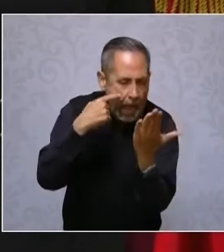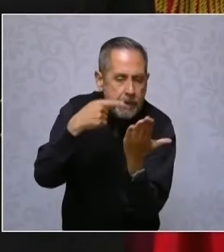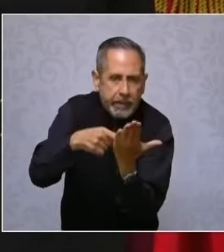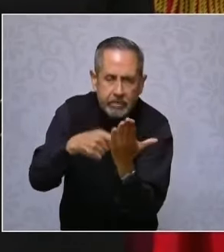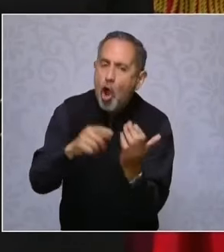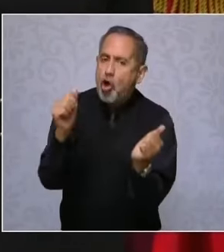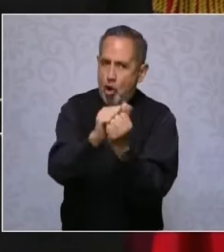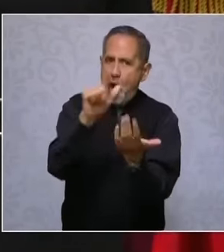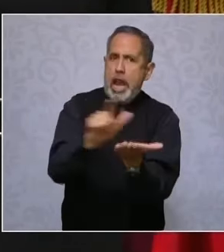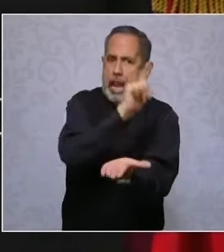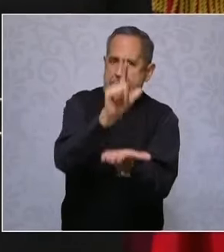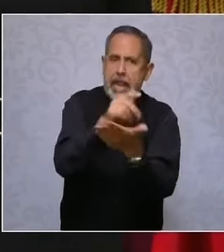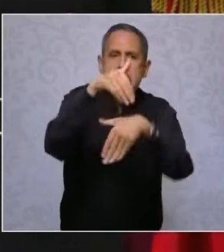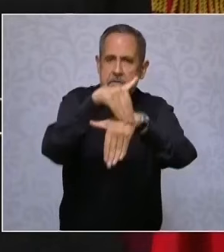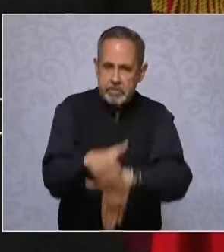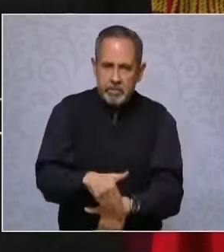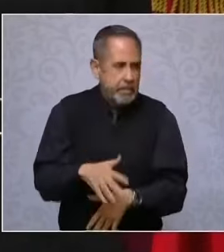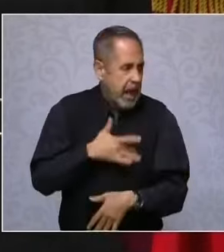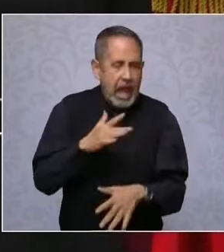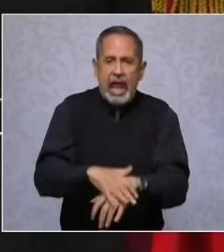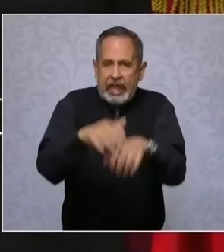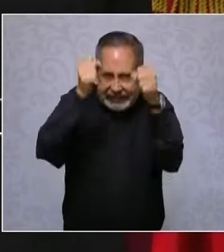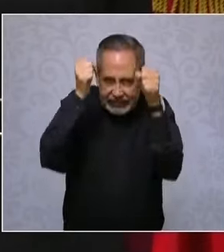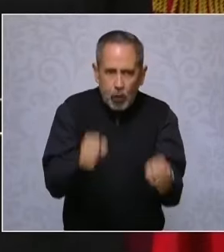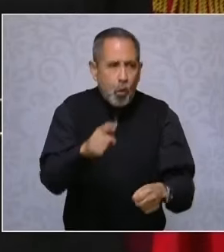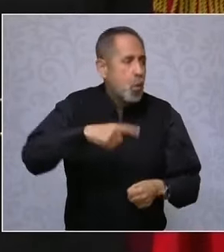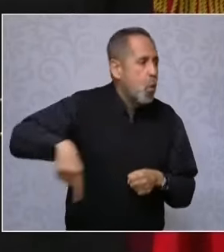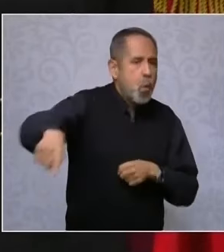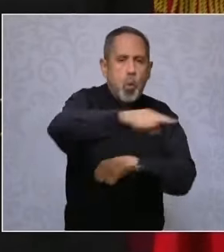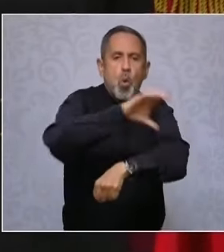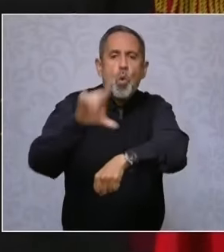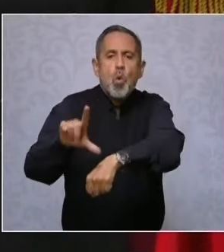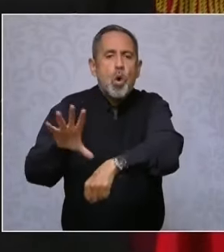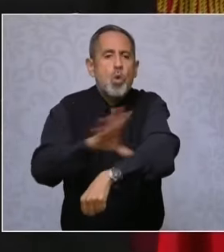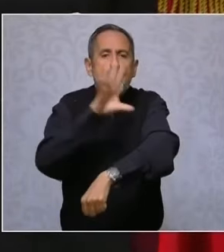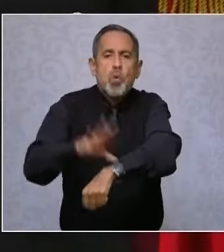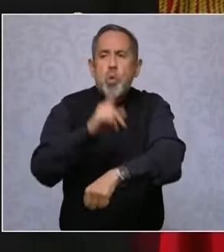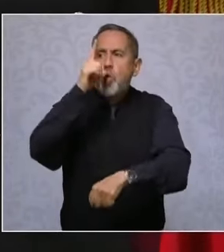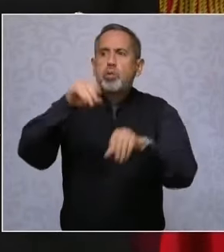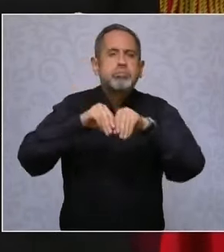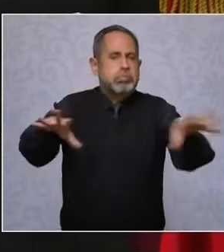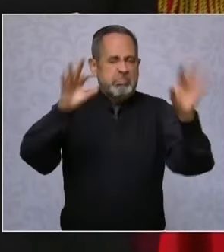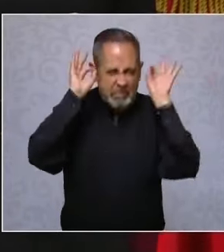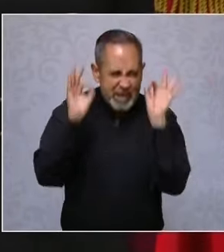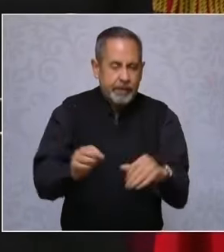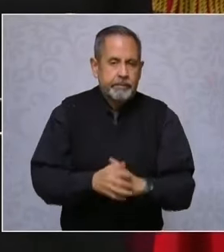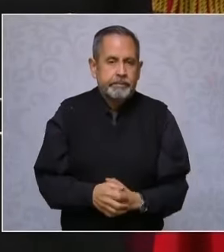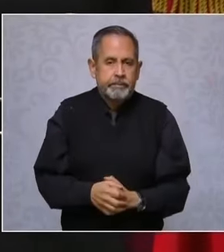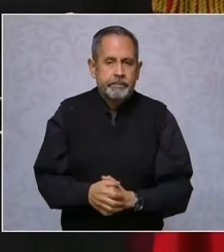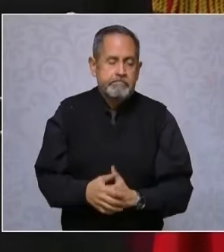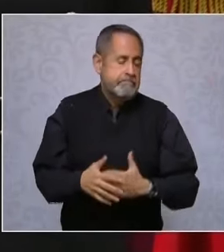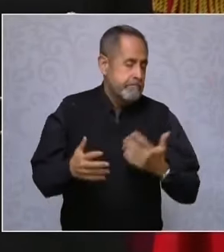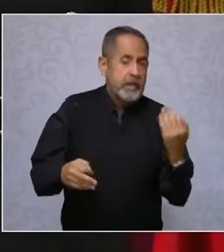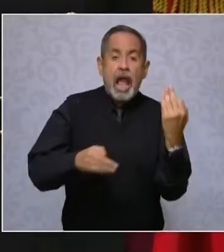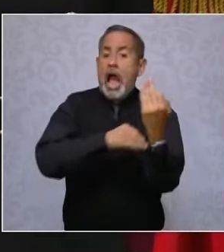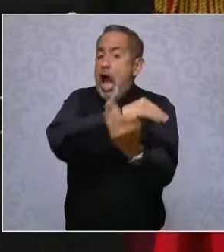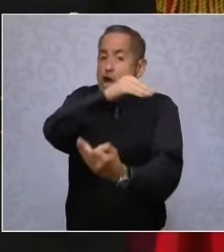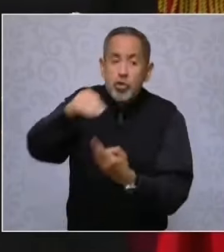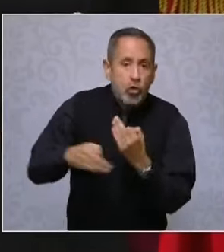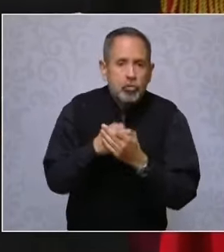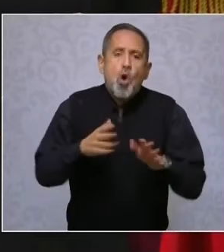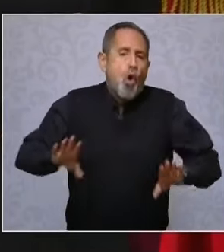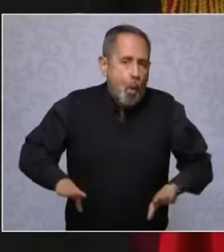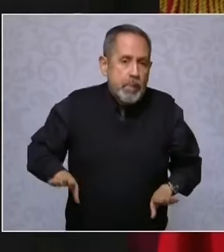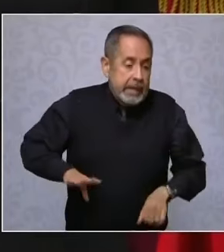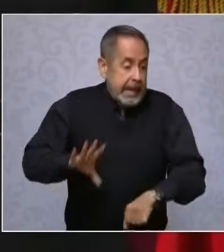y garantizando la estabilidad del sistema eléctrico. A todas y todos nos convienen empresas de